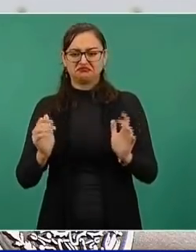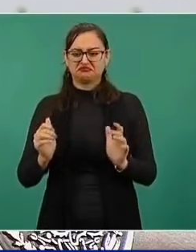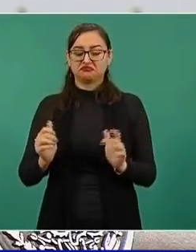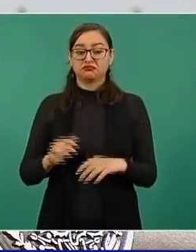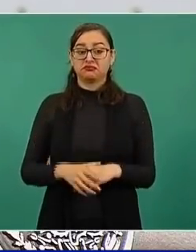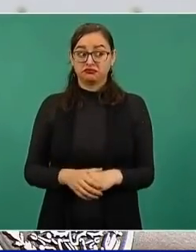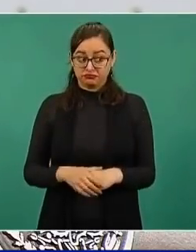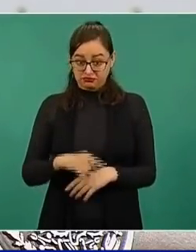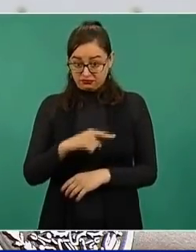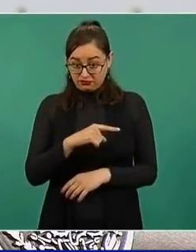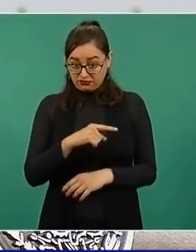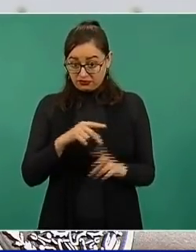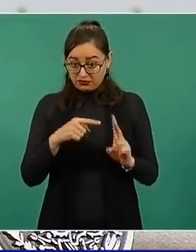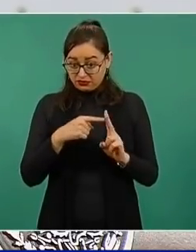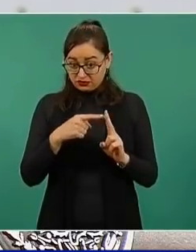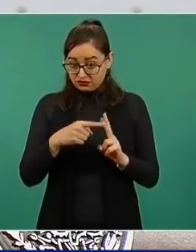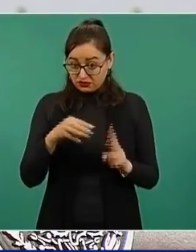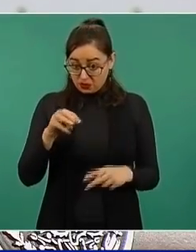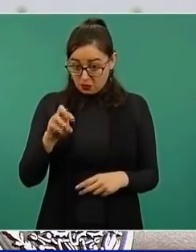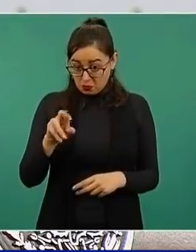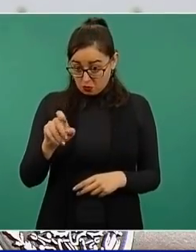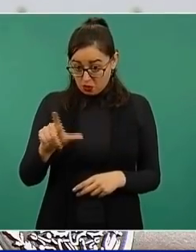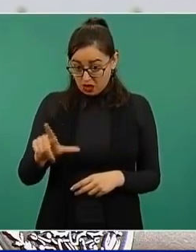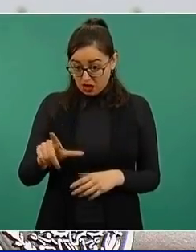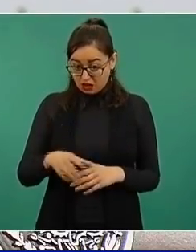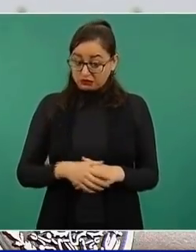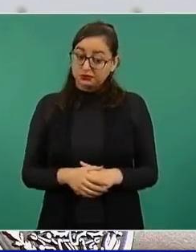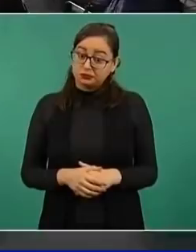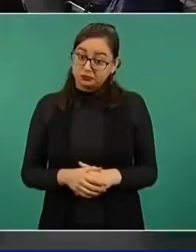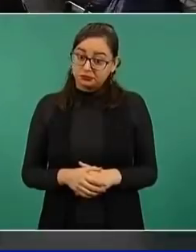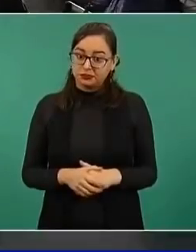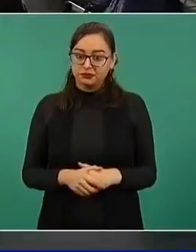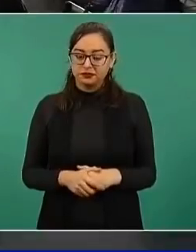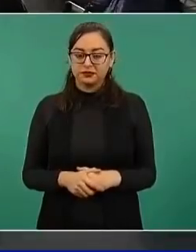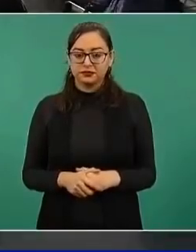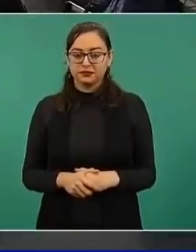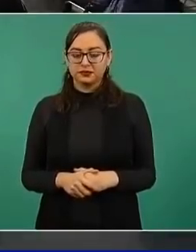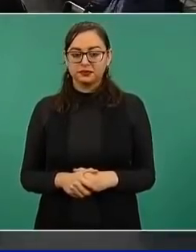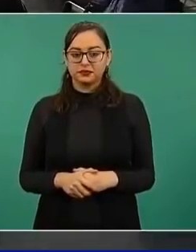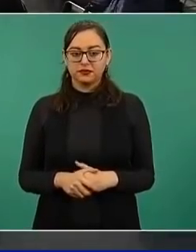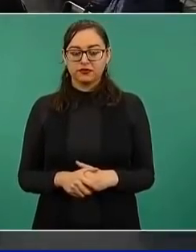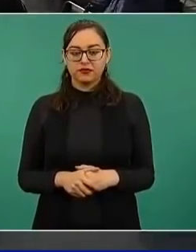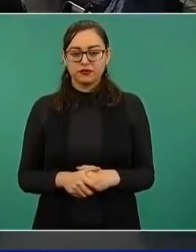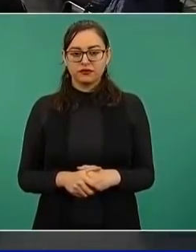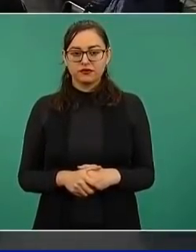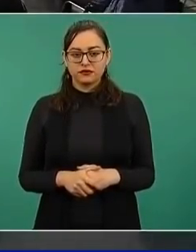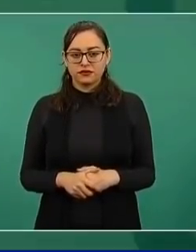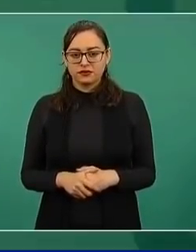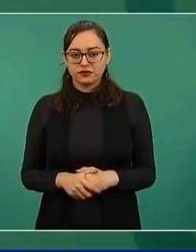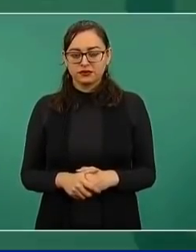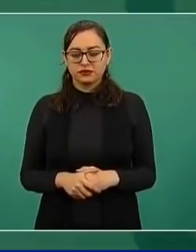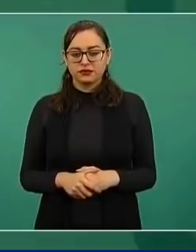moral y